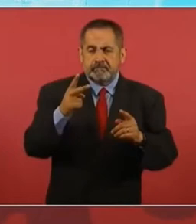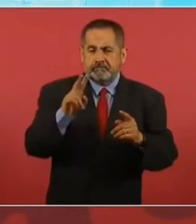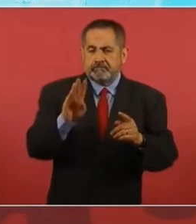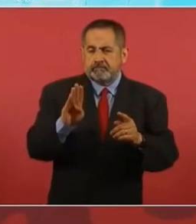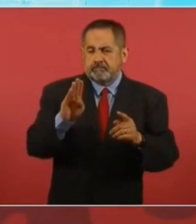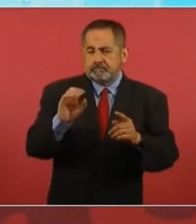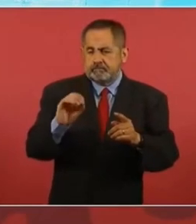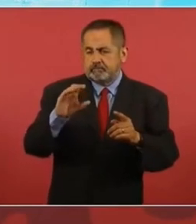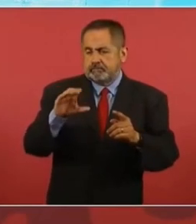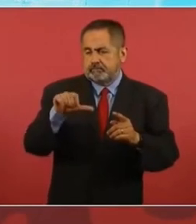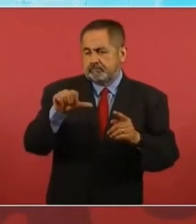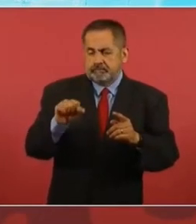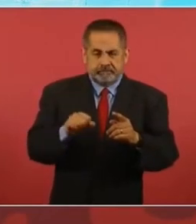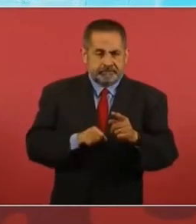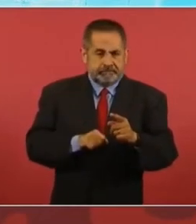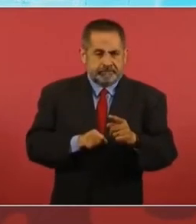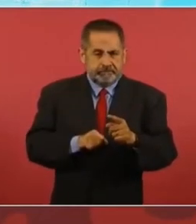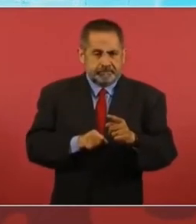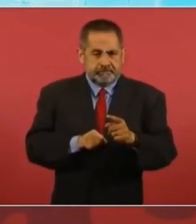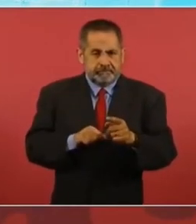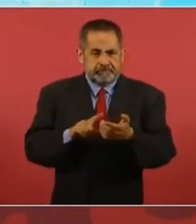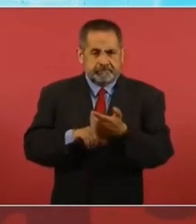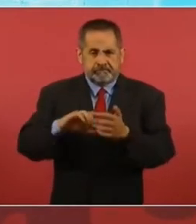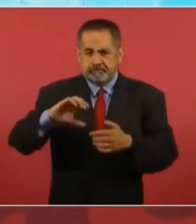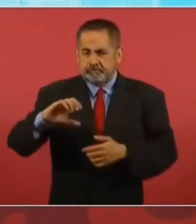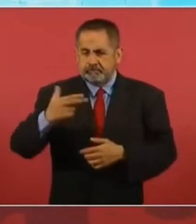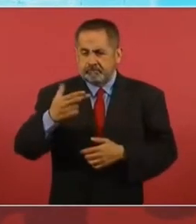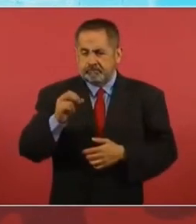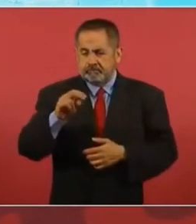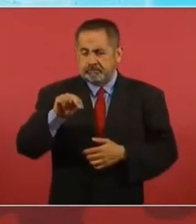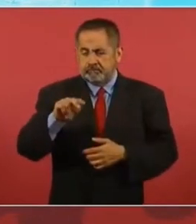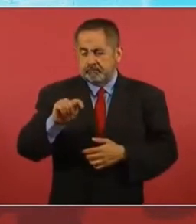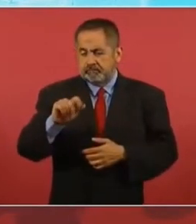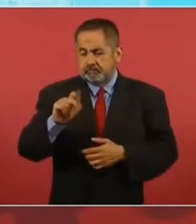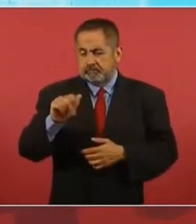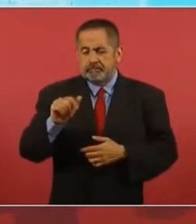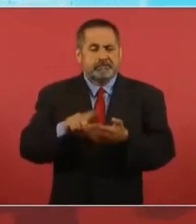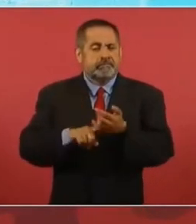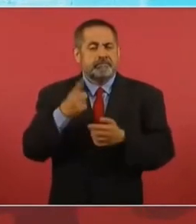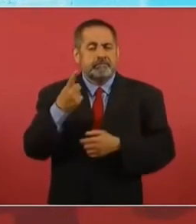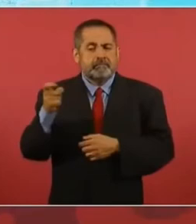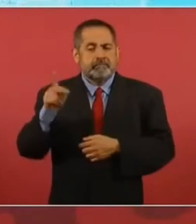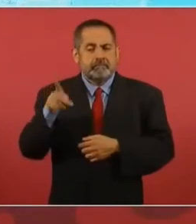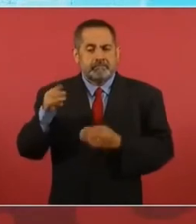la estación Chontalpa a Dos Bocas, es un ramal de 100 kilómetros,